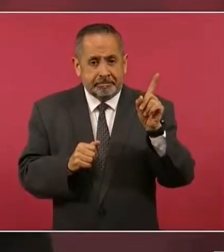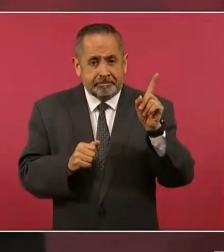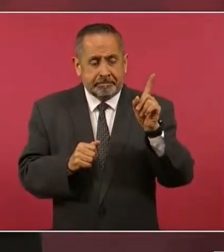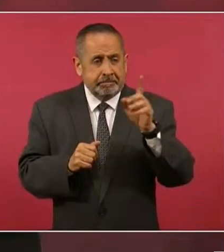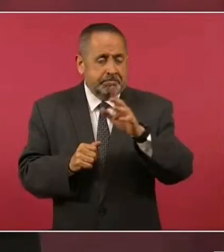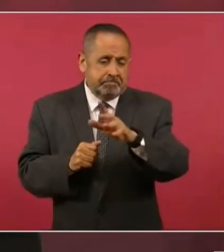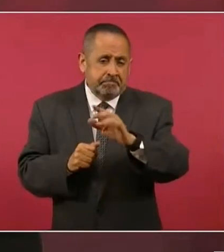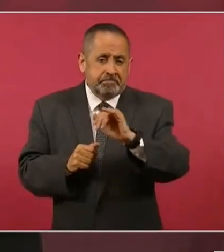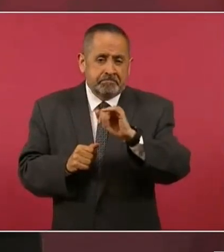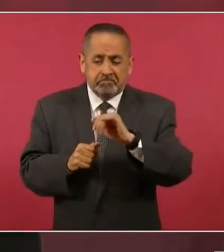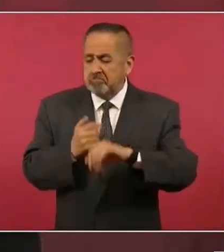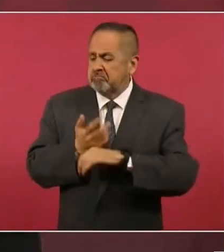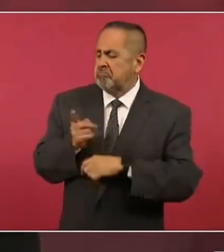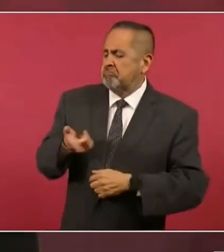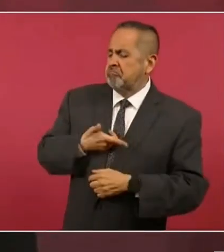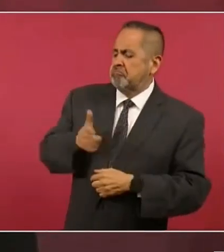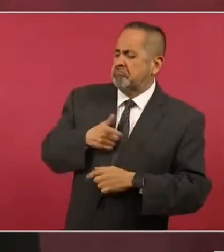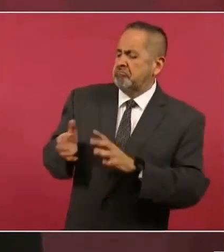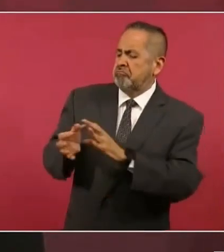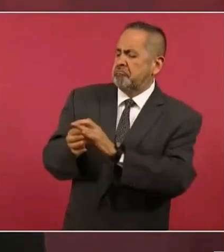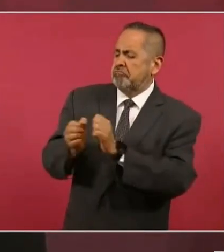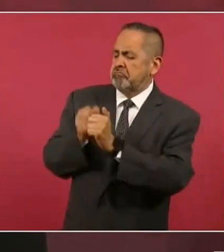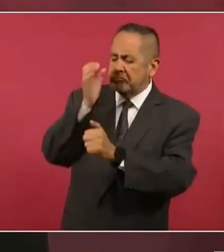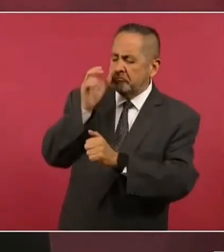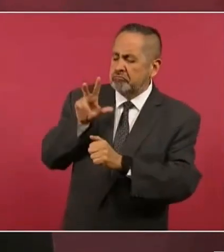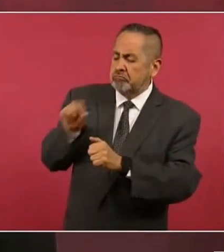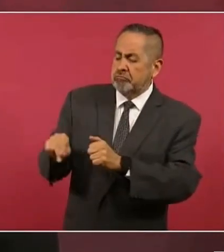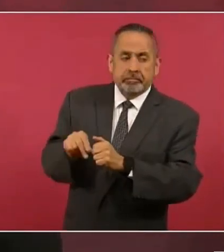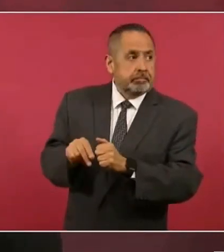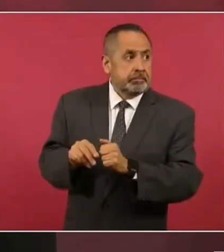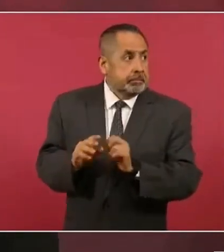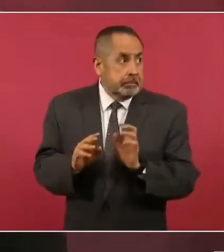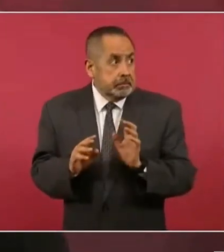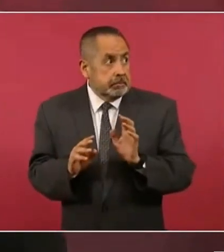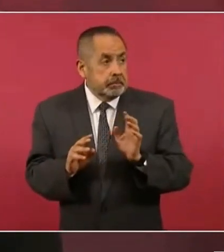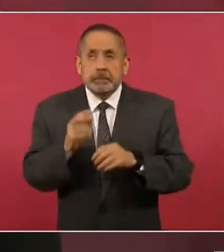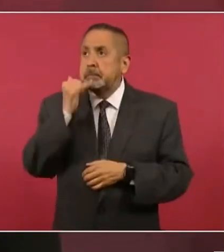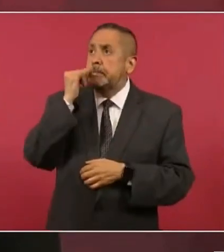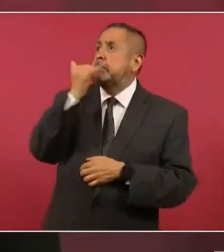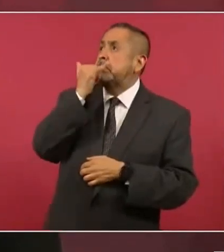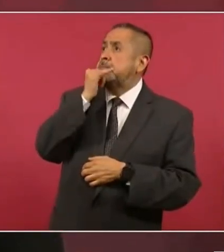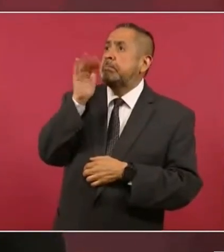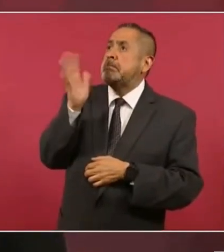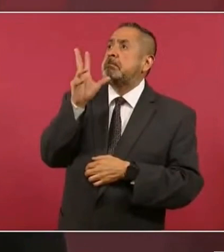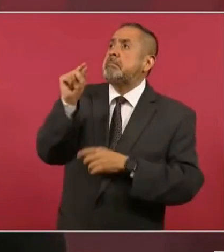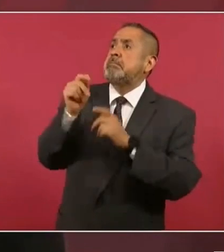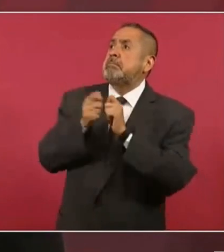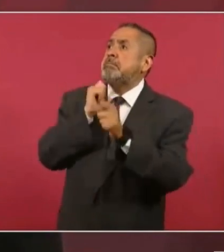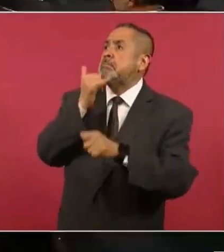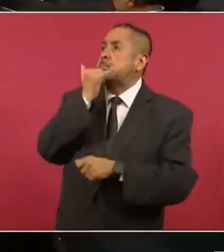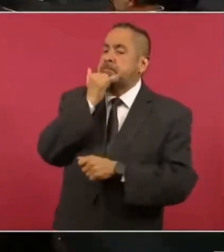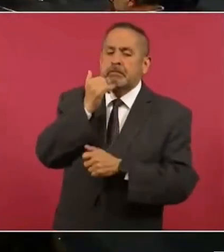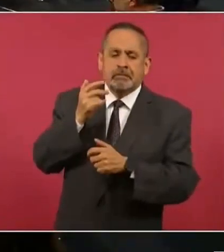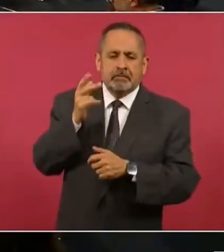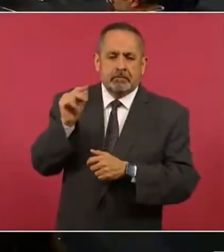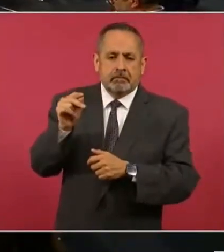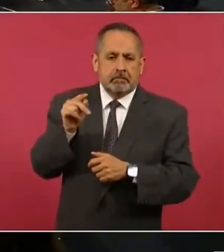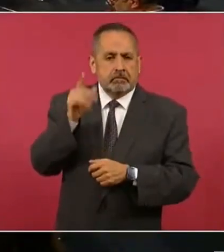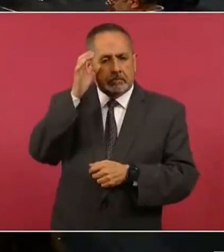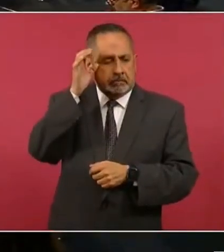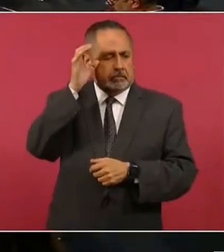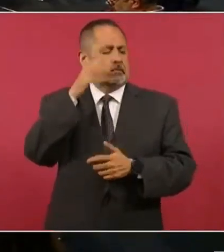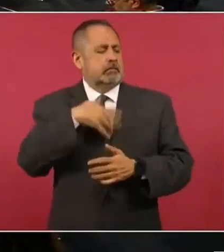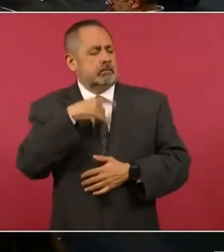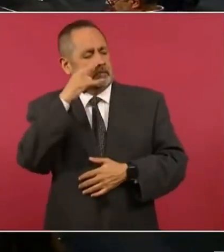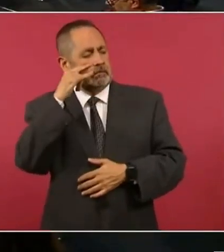que no les gustaba el proyecto y entonces se echaron para atrás entonces les molestó